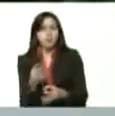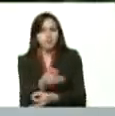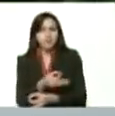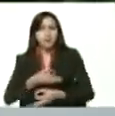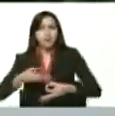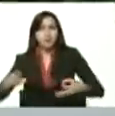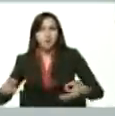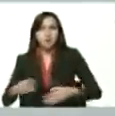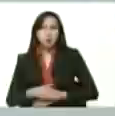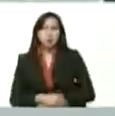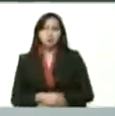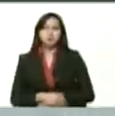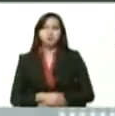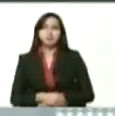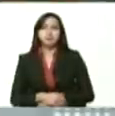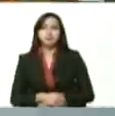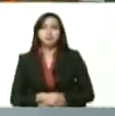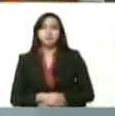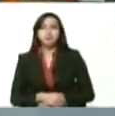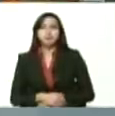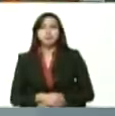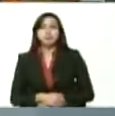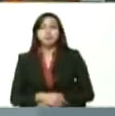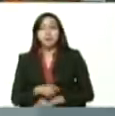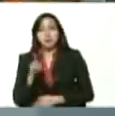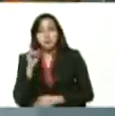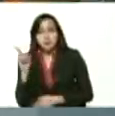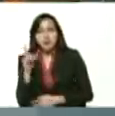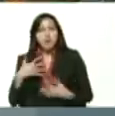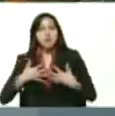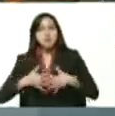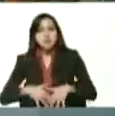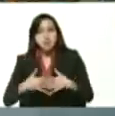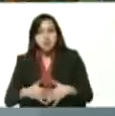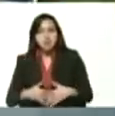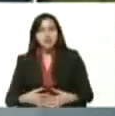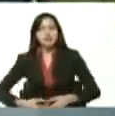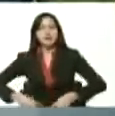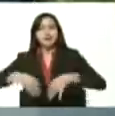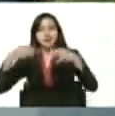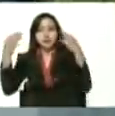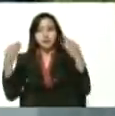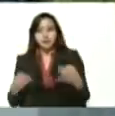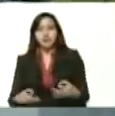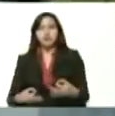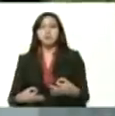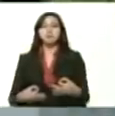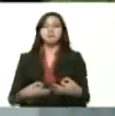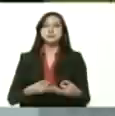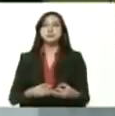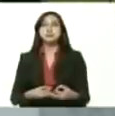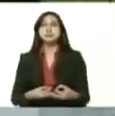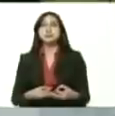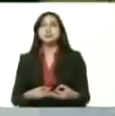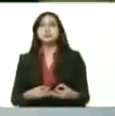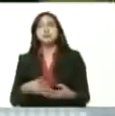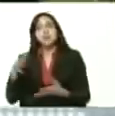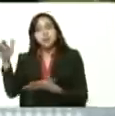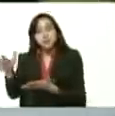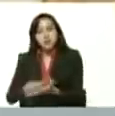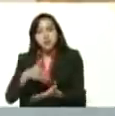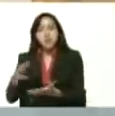para desde Pequibén definitivamente abrazar la producción